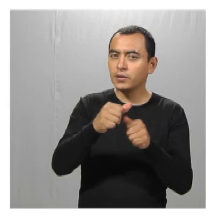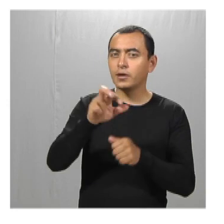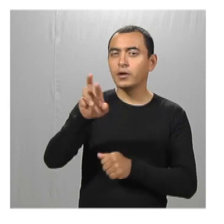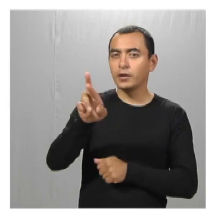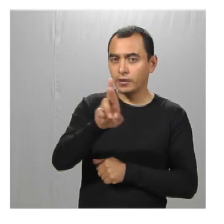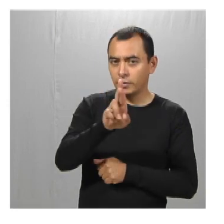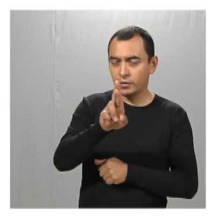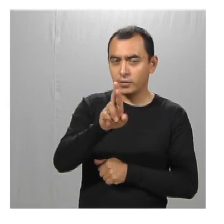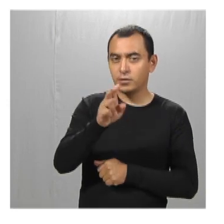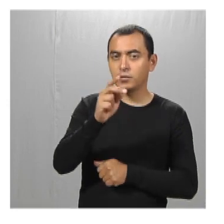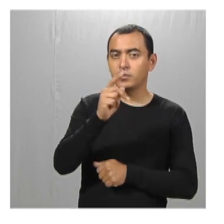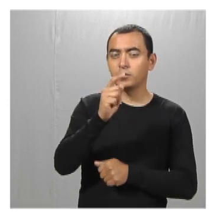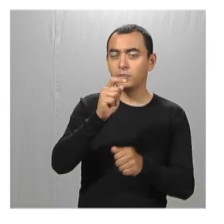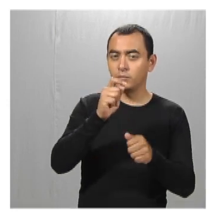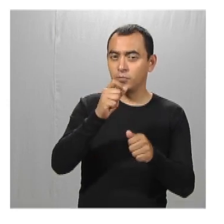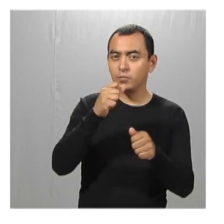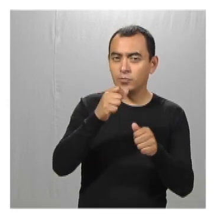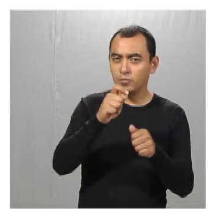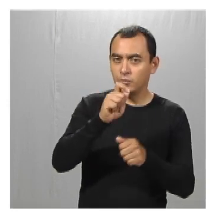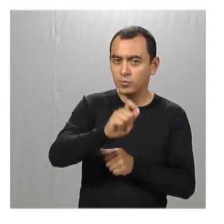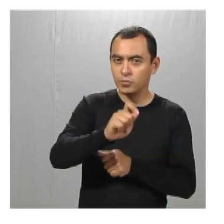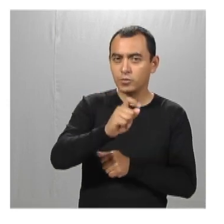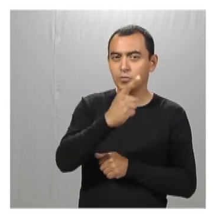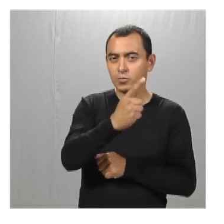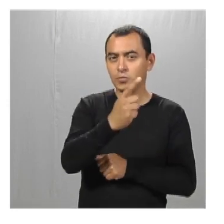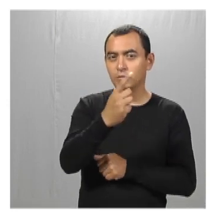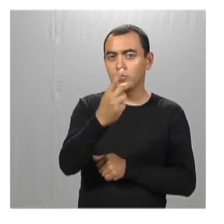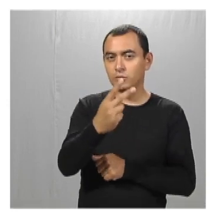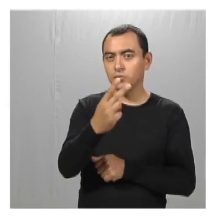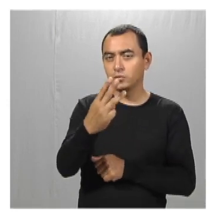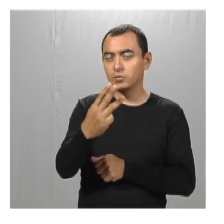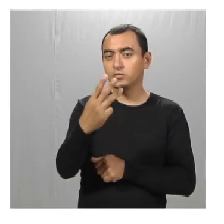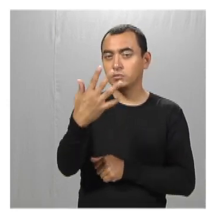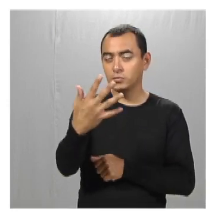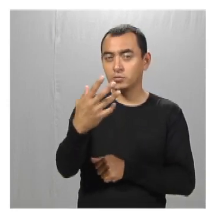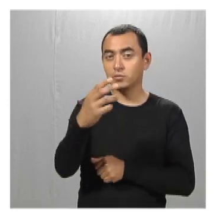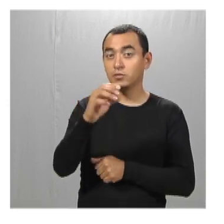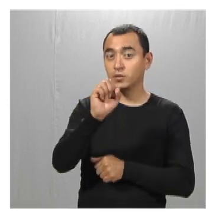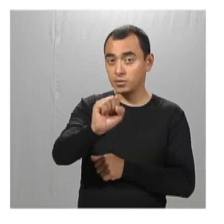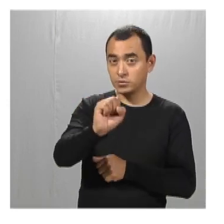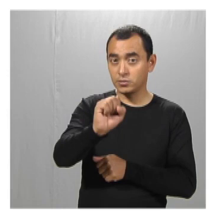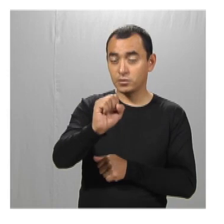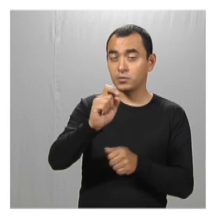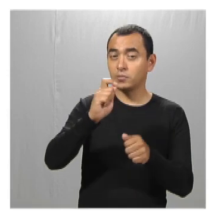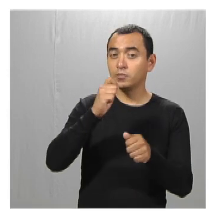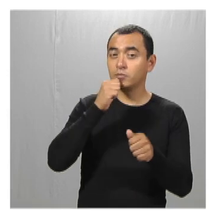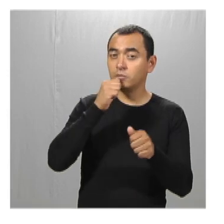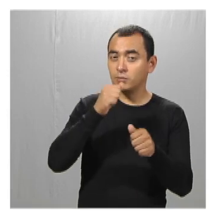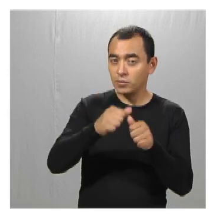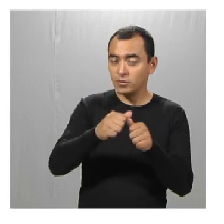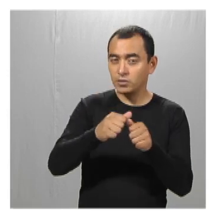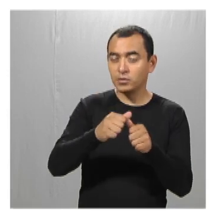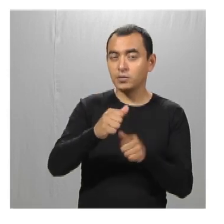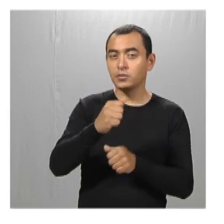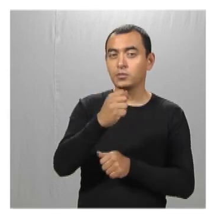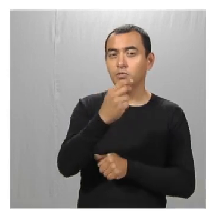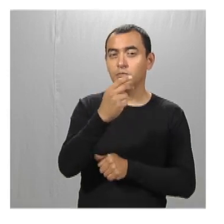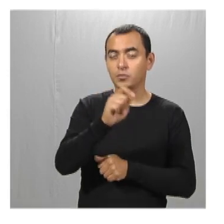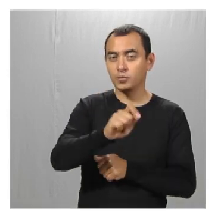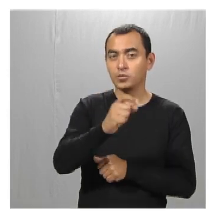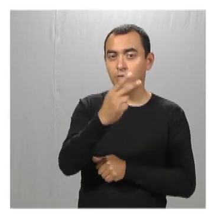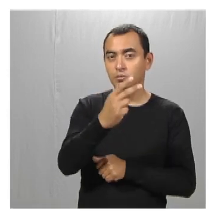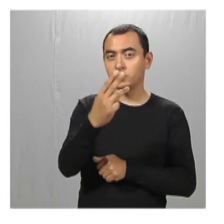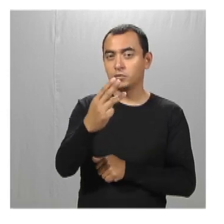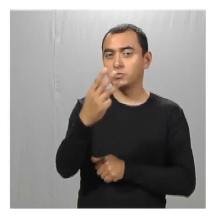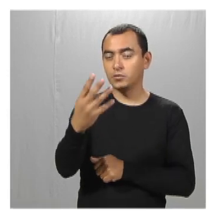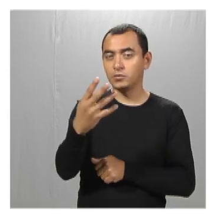y 5. La letra R, que es el punto 1, 2, 3 y 5. La letra S, que es el punto